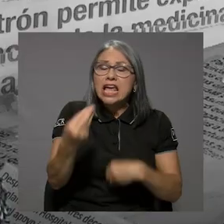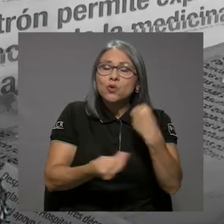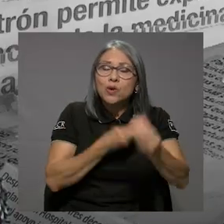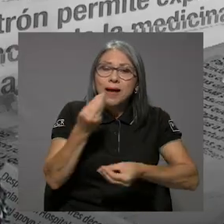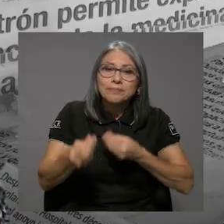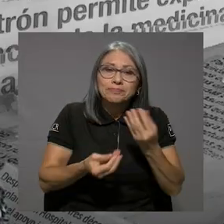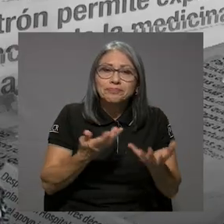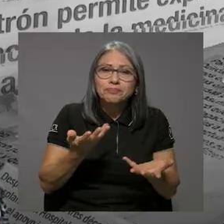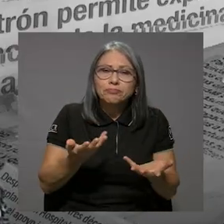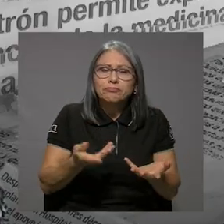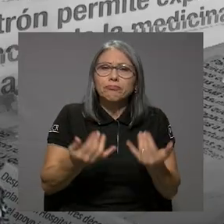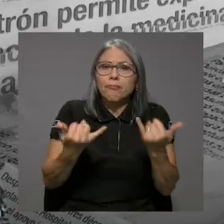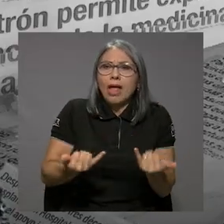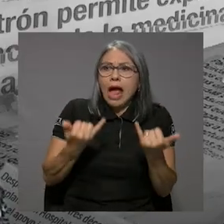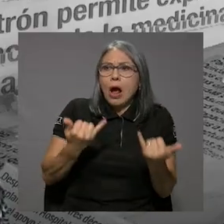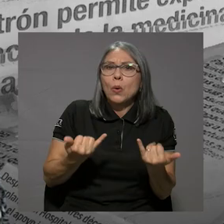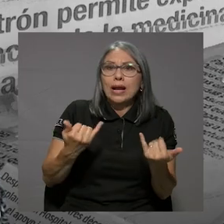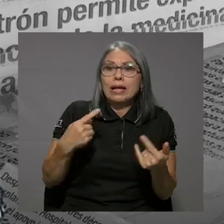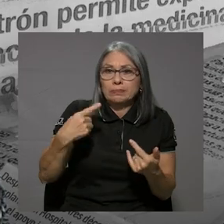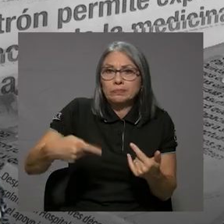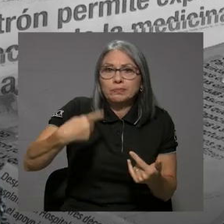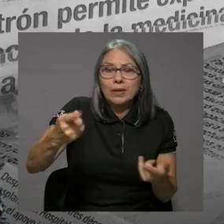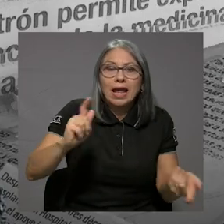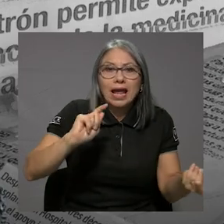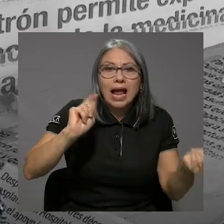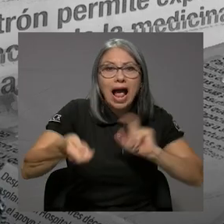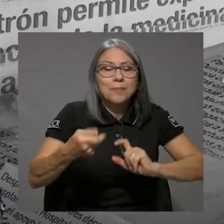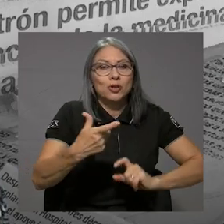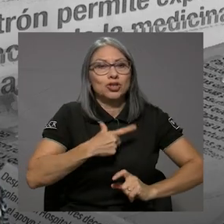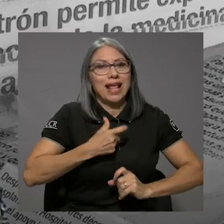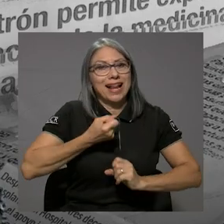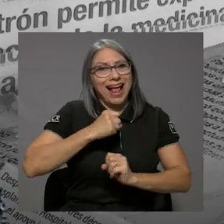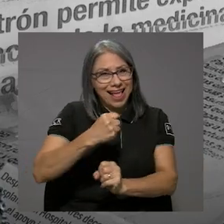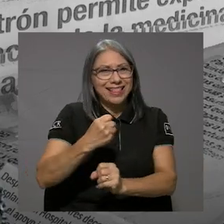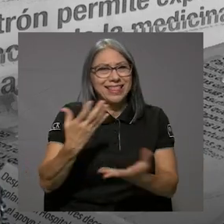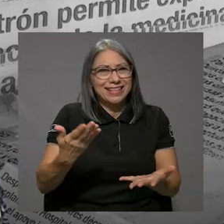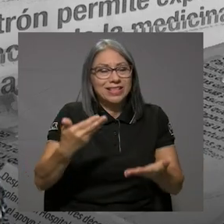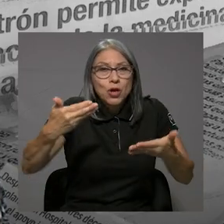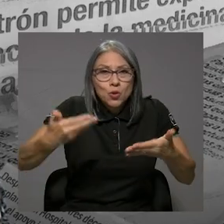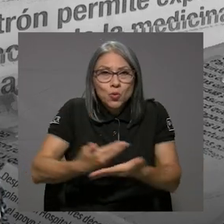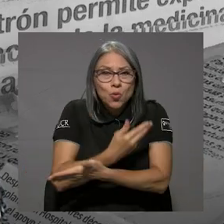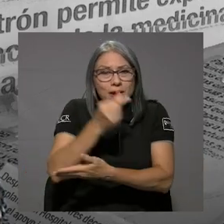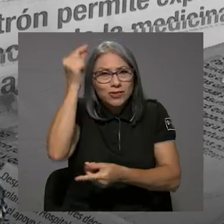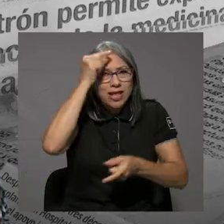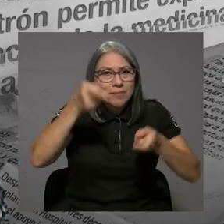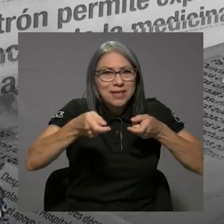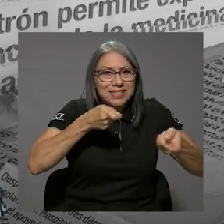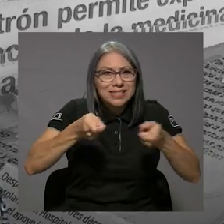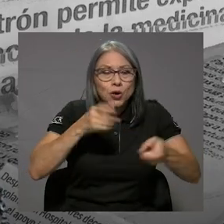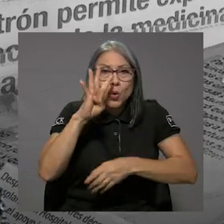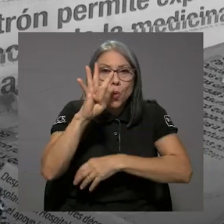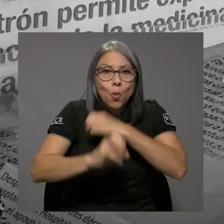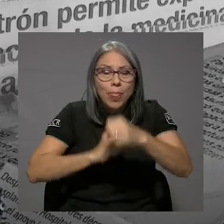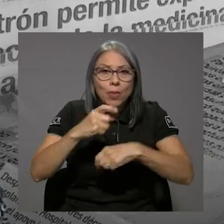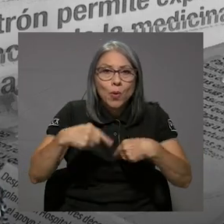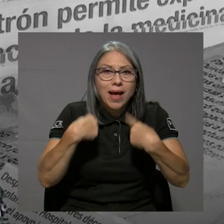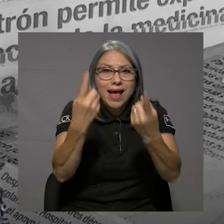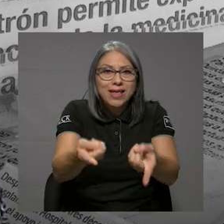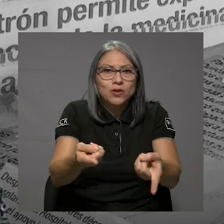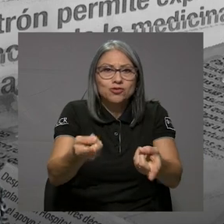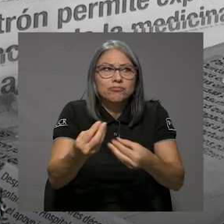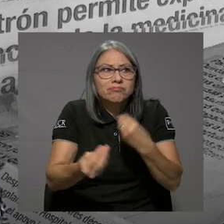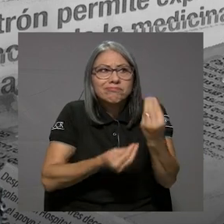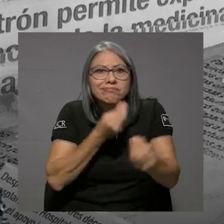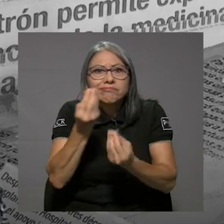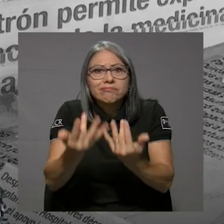una, bueno, ahora que vienen cambios de alcaldes, que una nueva administración, cuatro años más, ¿qué